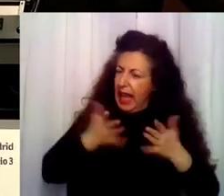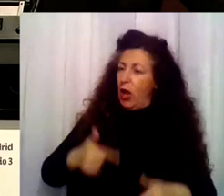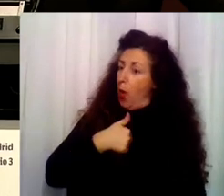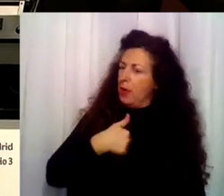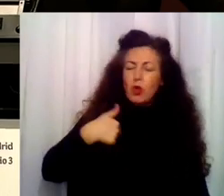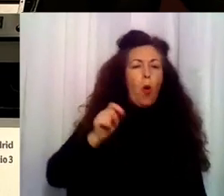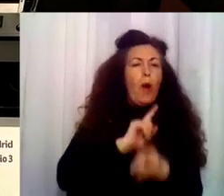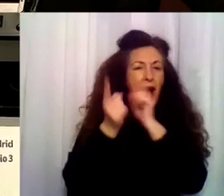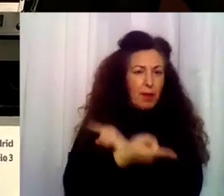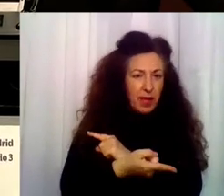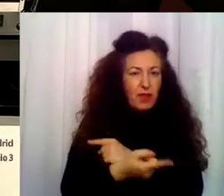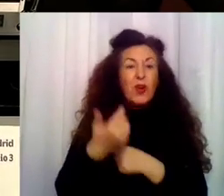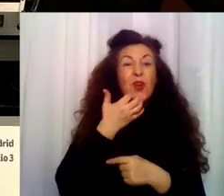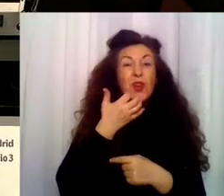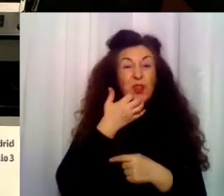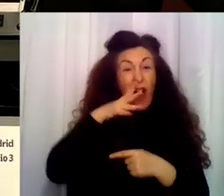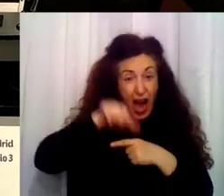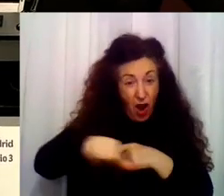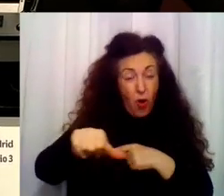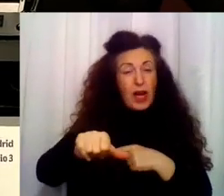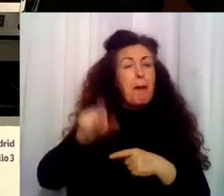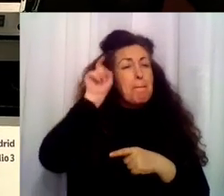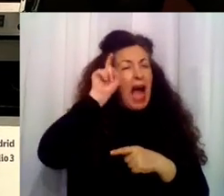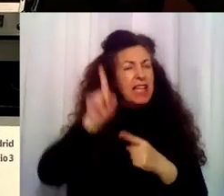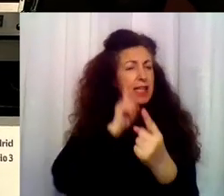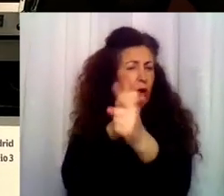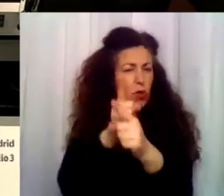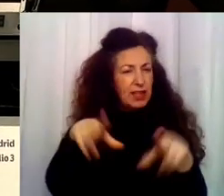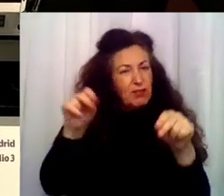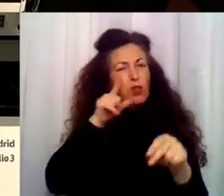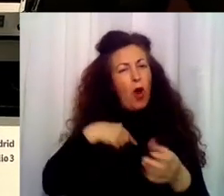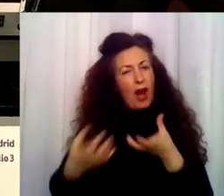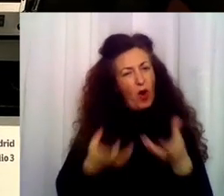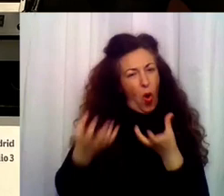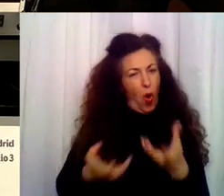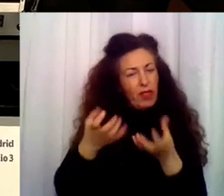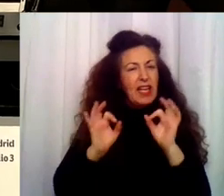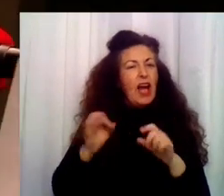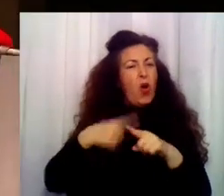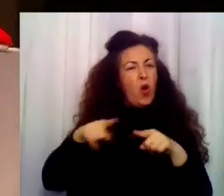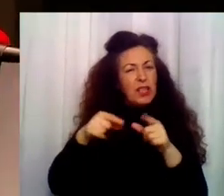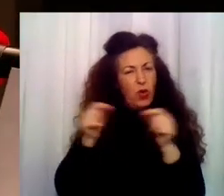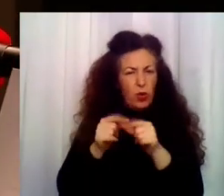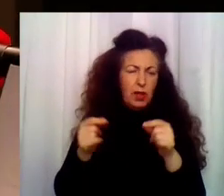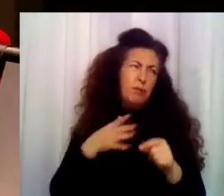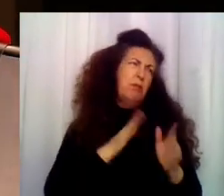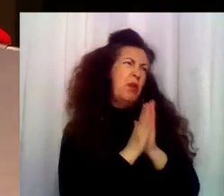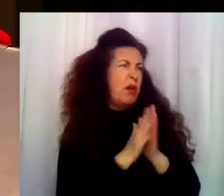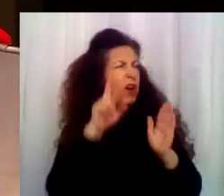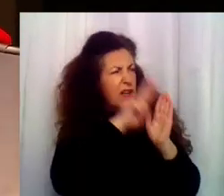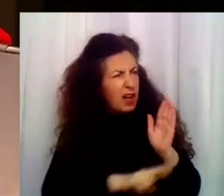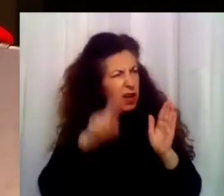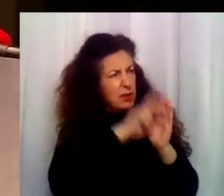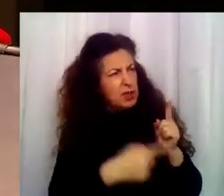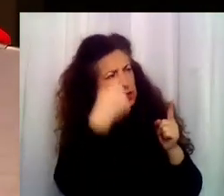En vez de mostrarte el cariño sacándole el ojo a tu maestra, pues te hago unas judías. Marga, déjalo del ojo. Perdona, hija. Yo es que era por quitarle hierro al